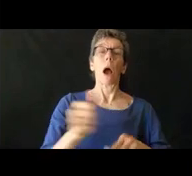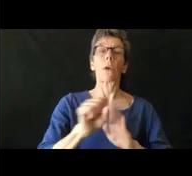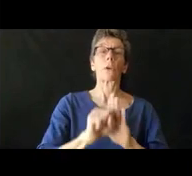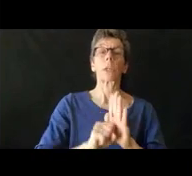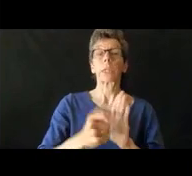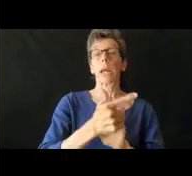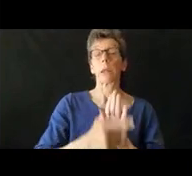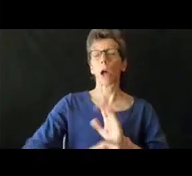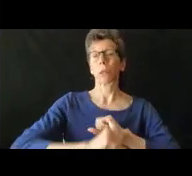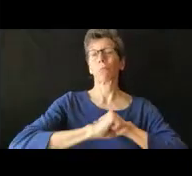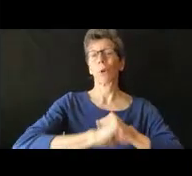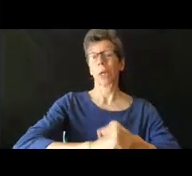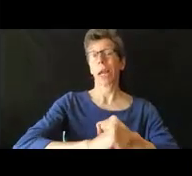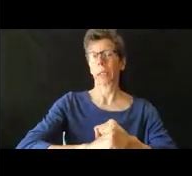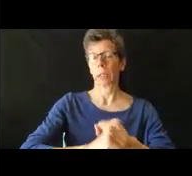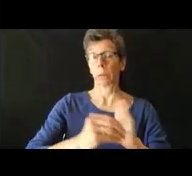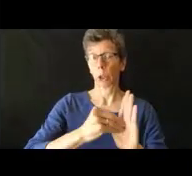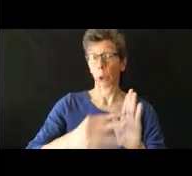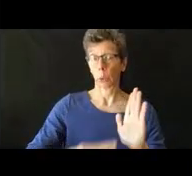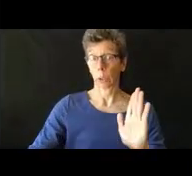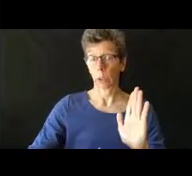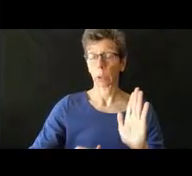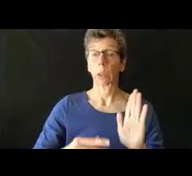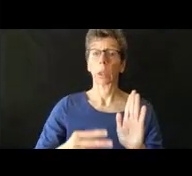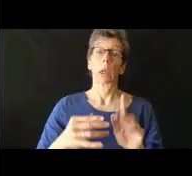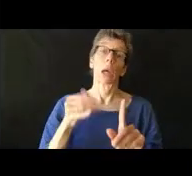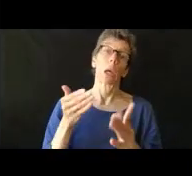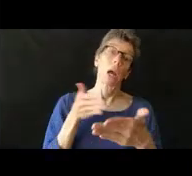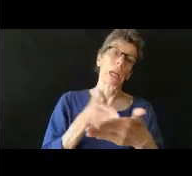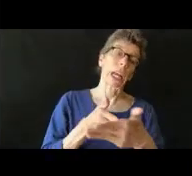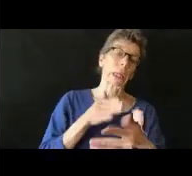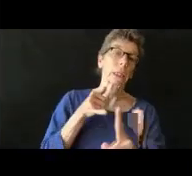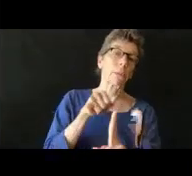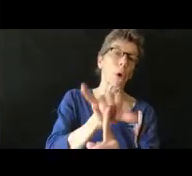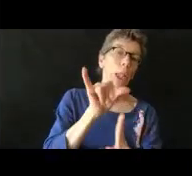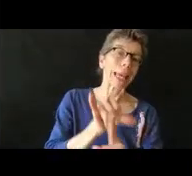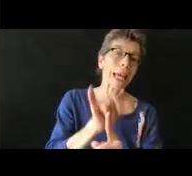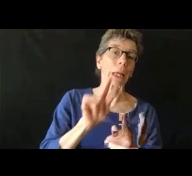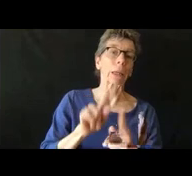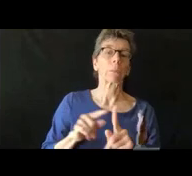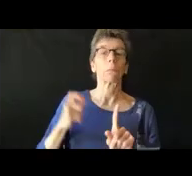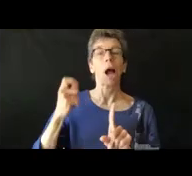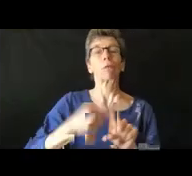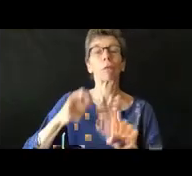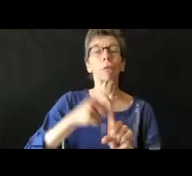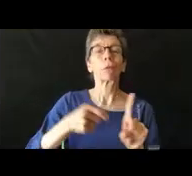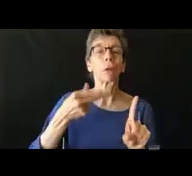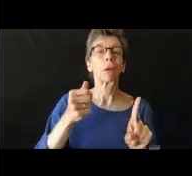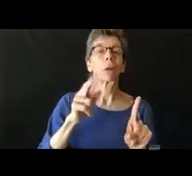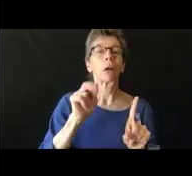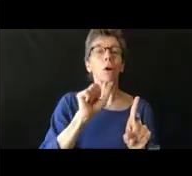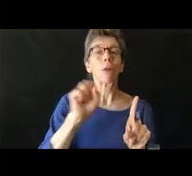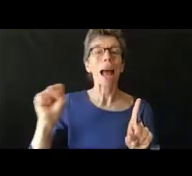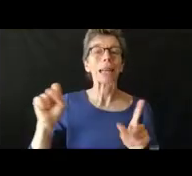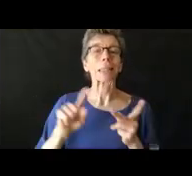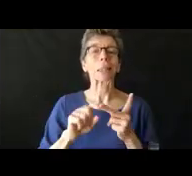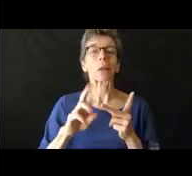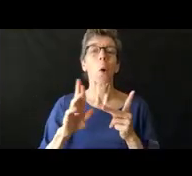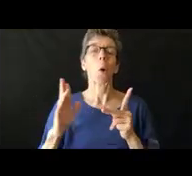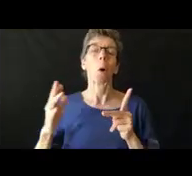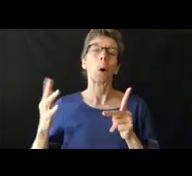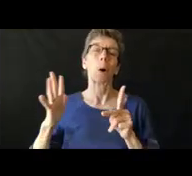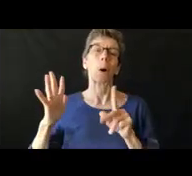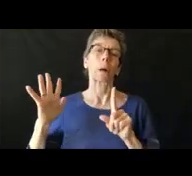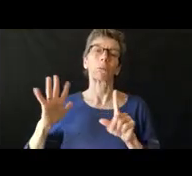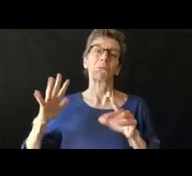protegen a los estudiantes de discapacidades. Y también, por ejemplo, los protegen de lo que llaman el bullying y cosas por el estilo.